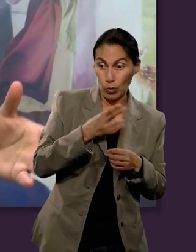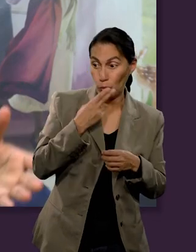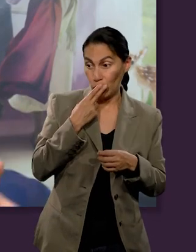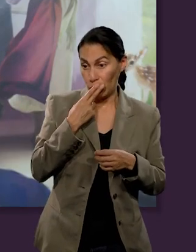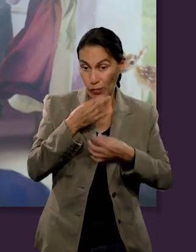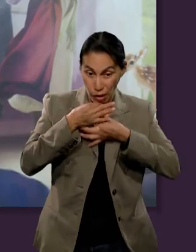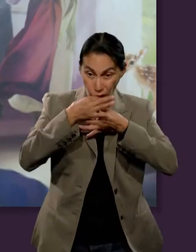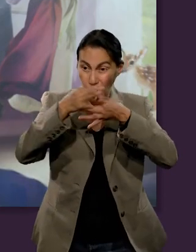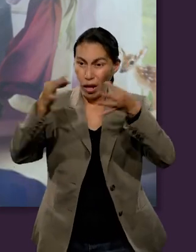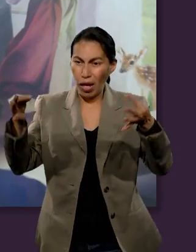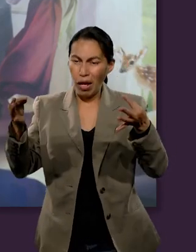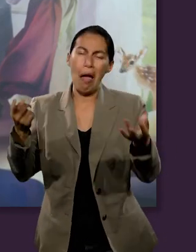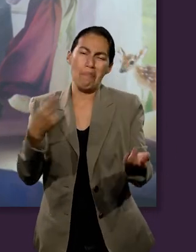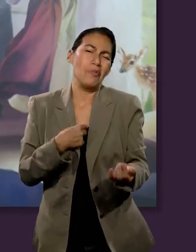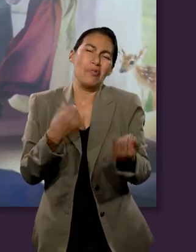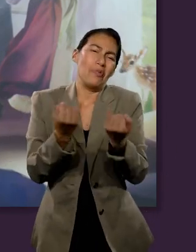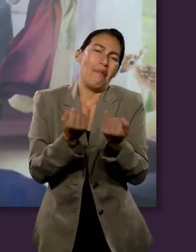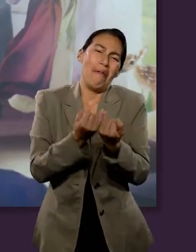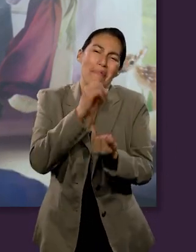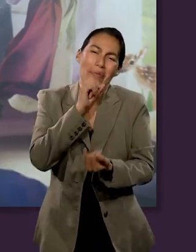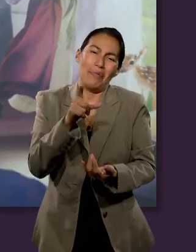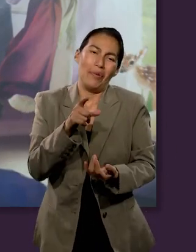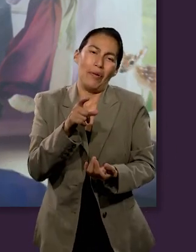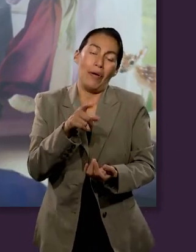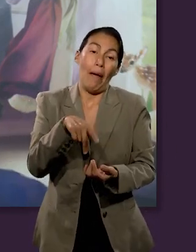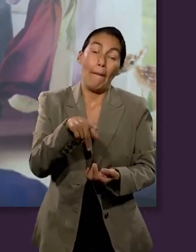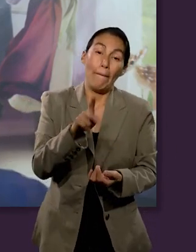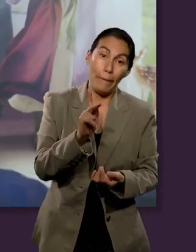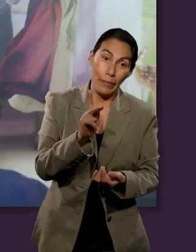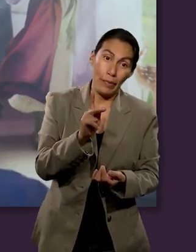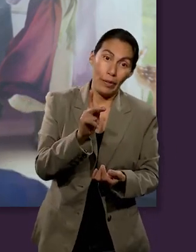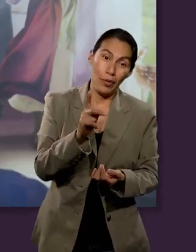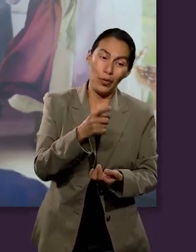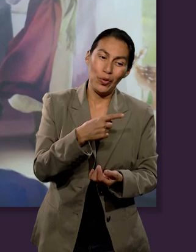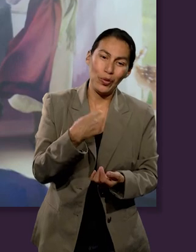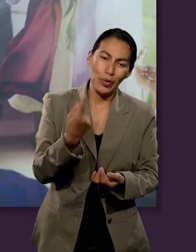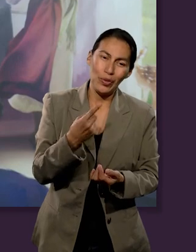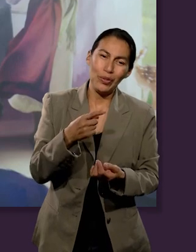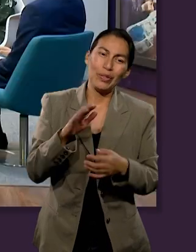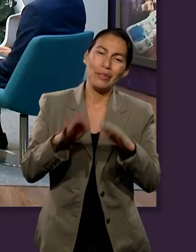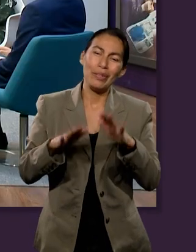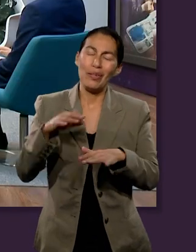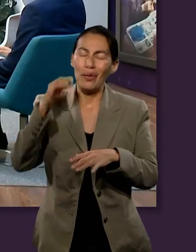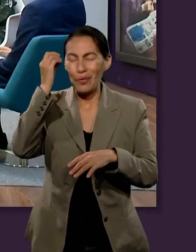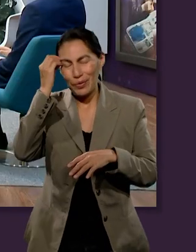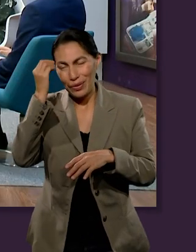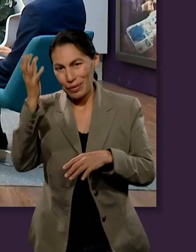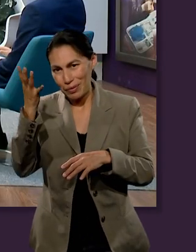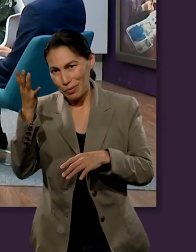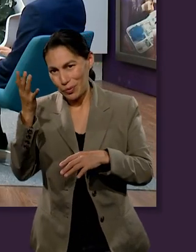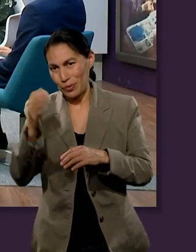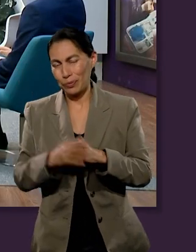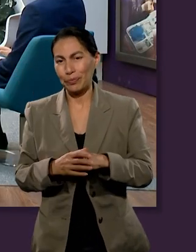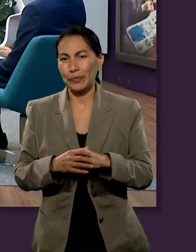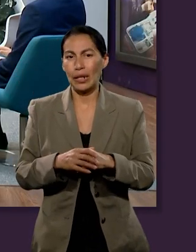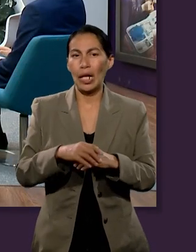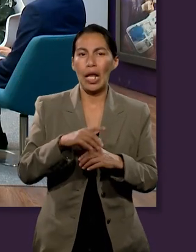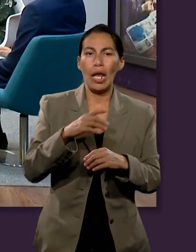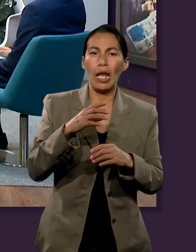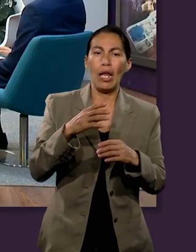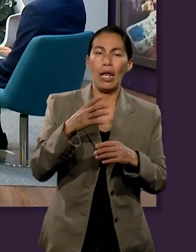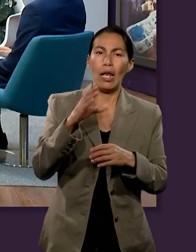bueno, si el diezmo se usa para la proclamación del evangelio, ¿por qué no lo uso yo para eso? Pero nos olvidamos de un aspecto muy importante